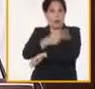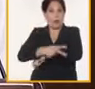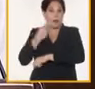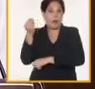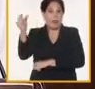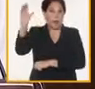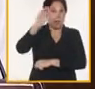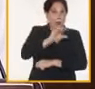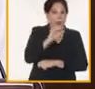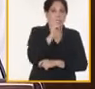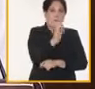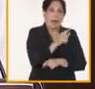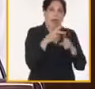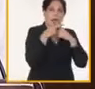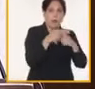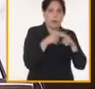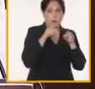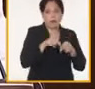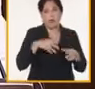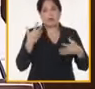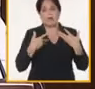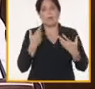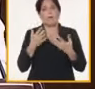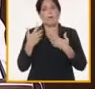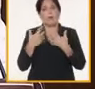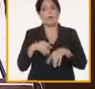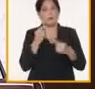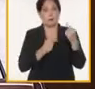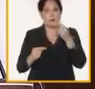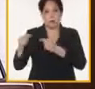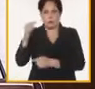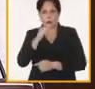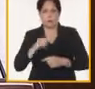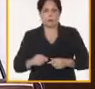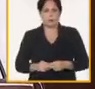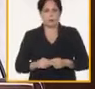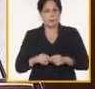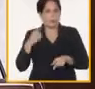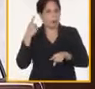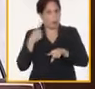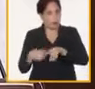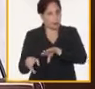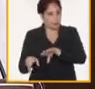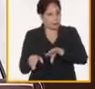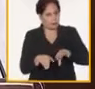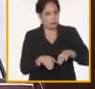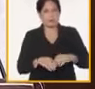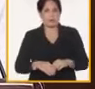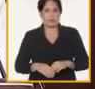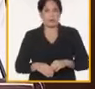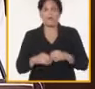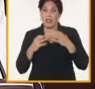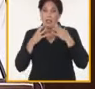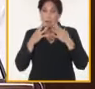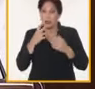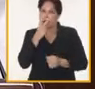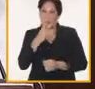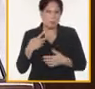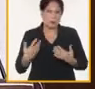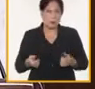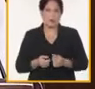de inversión extranjera en las actividades productivas fundamentales. Otros asuntos que son necesarios atender